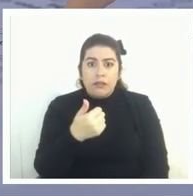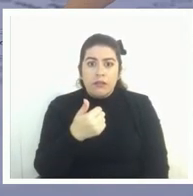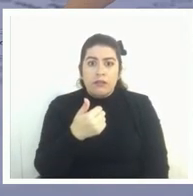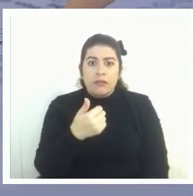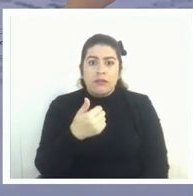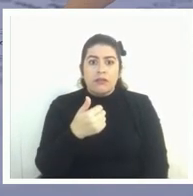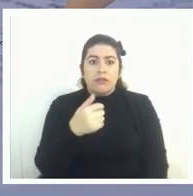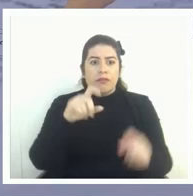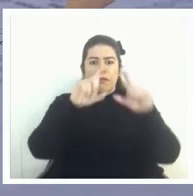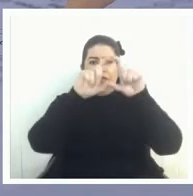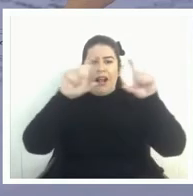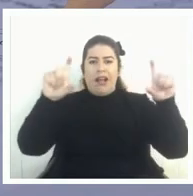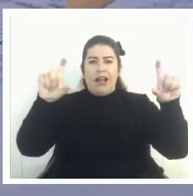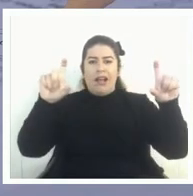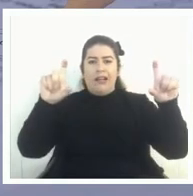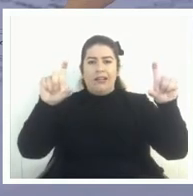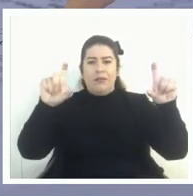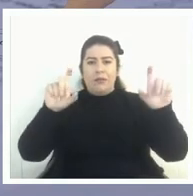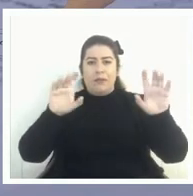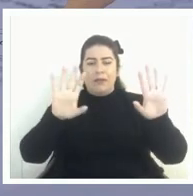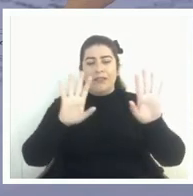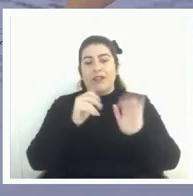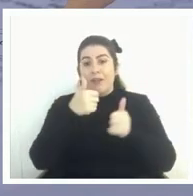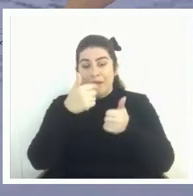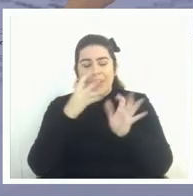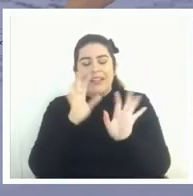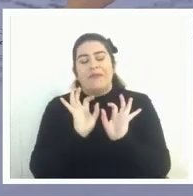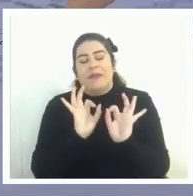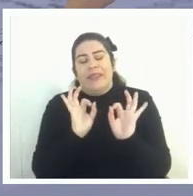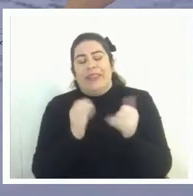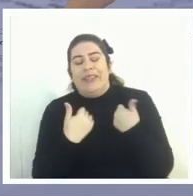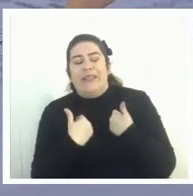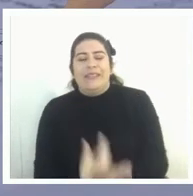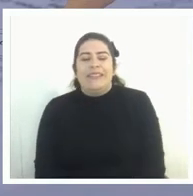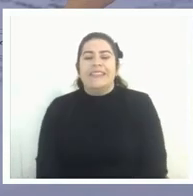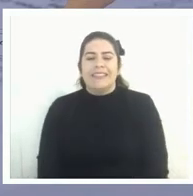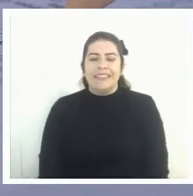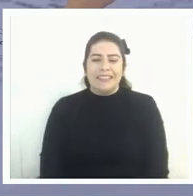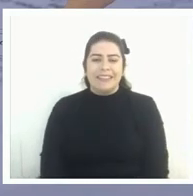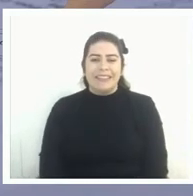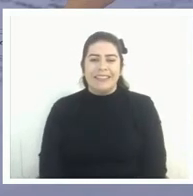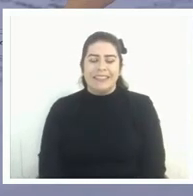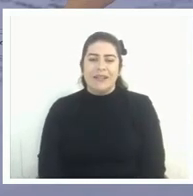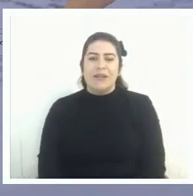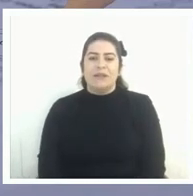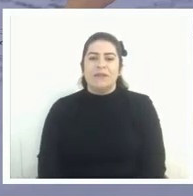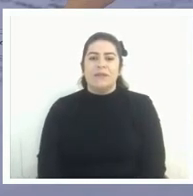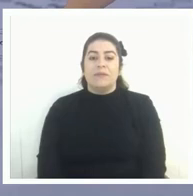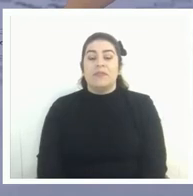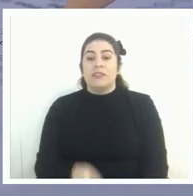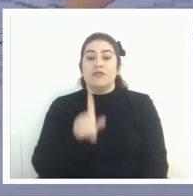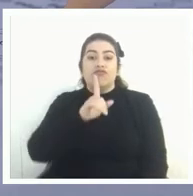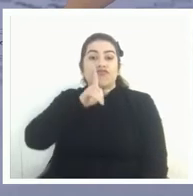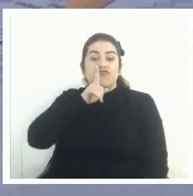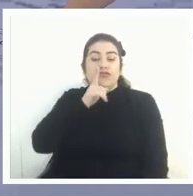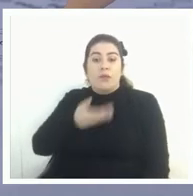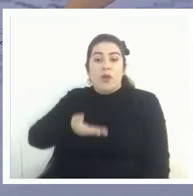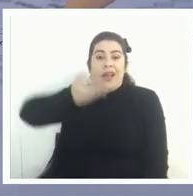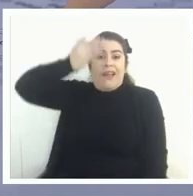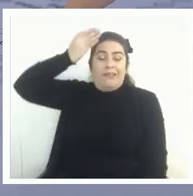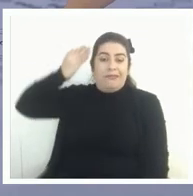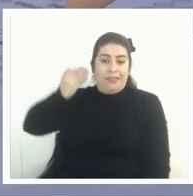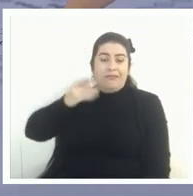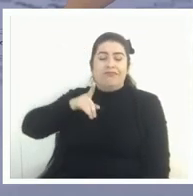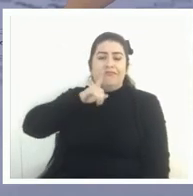la mitad de mi ya lo envían perfecto la mitad de mi pantalla lo que teníamos teníamos por